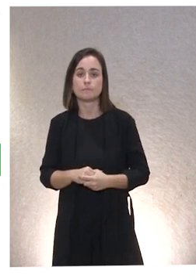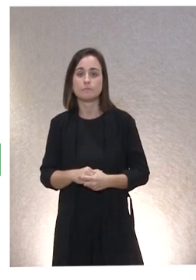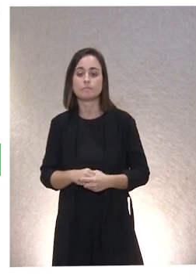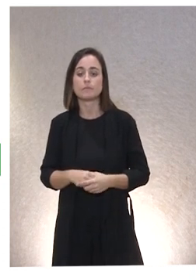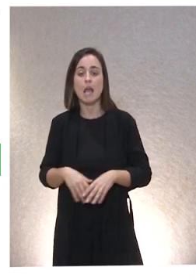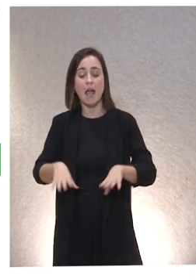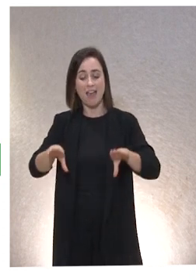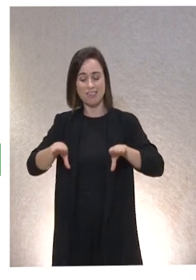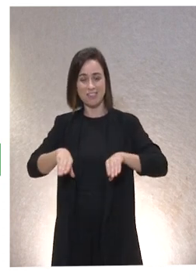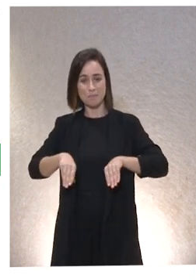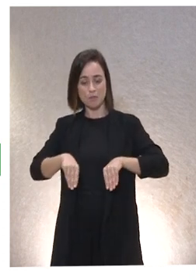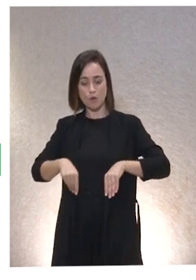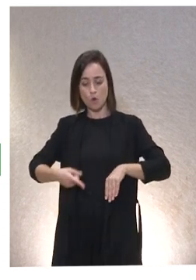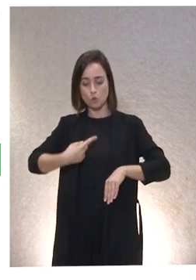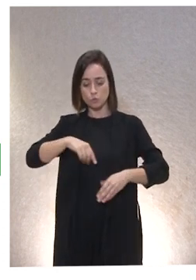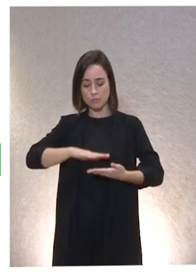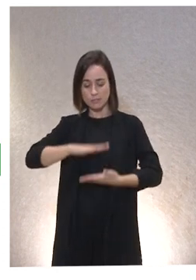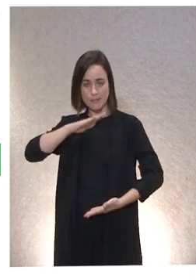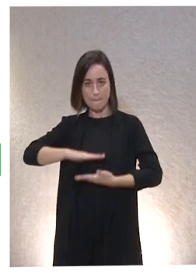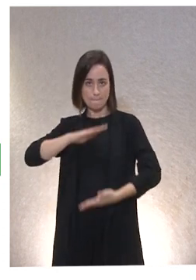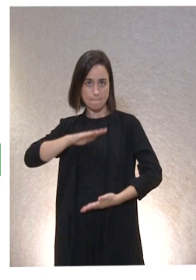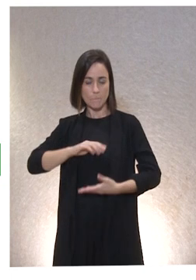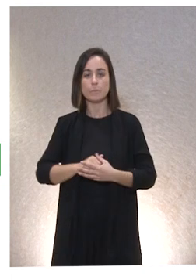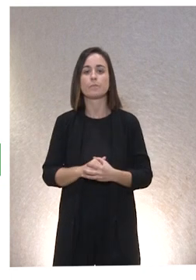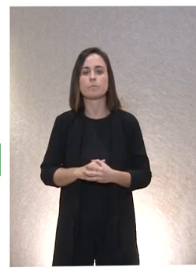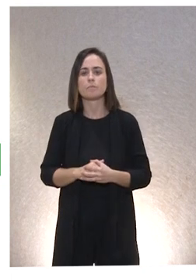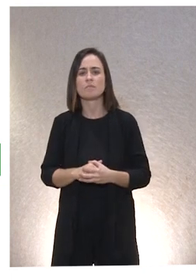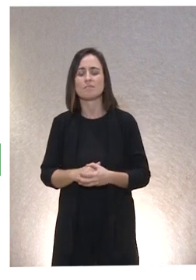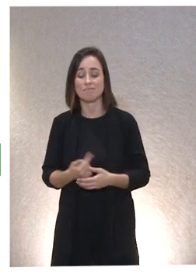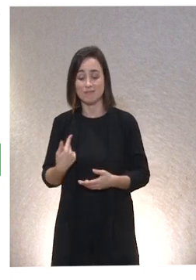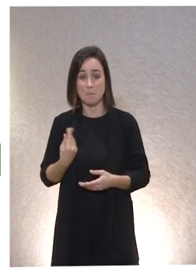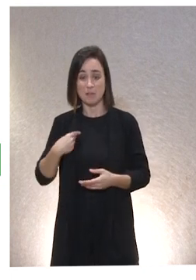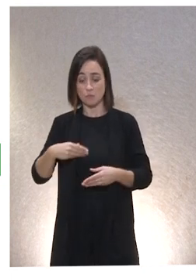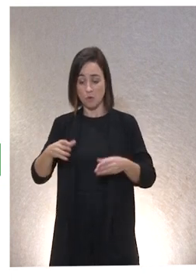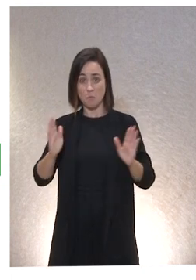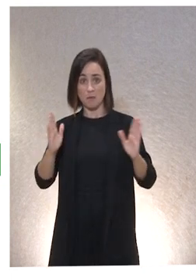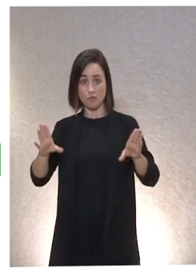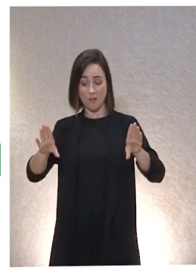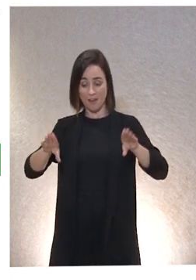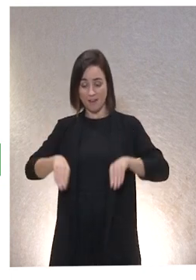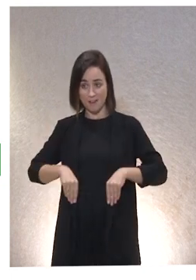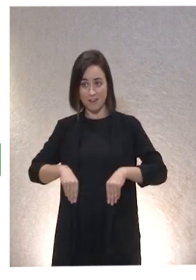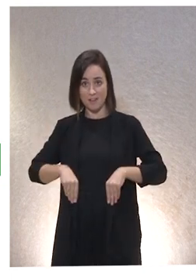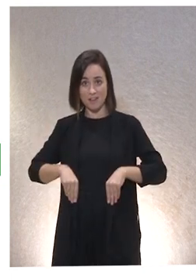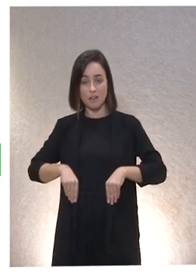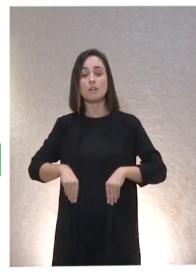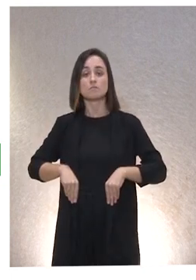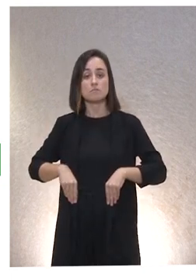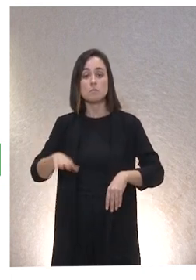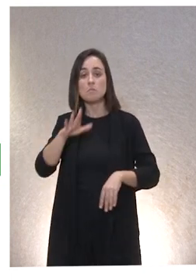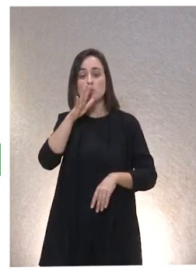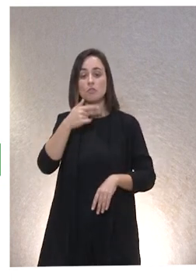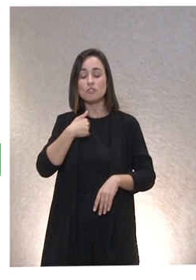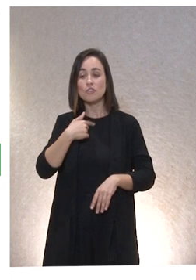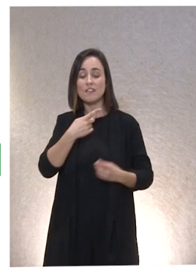Aceptación lúcida de nuestra limitación. Pero, ¿qué es lo que pasa? Que con la limitación, como necesitamos de los